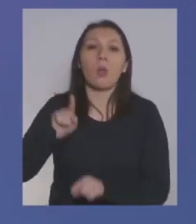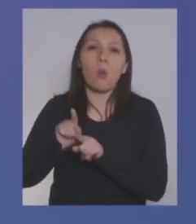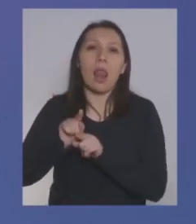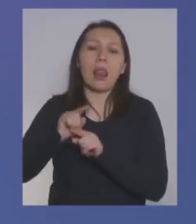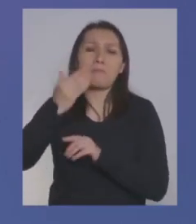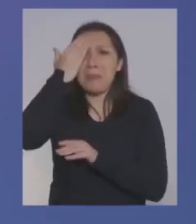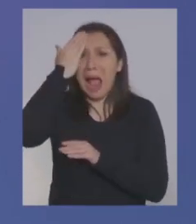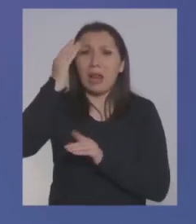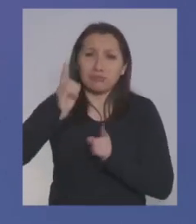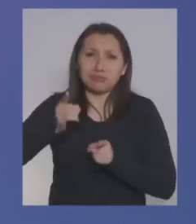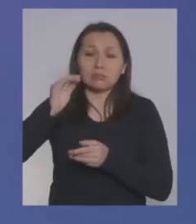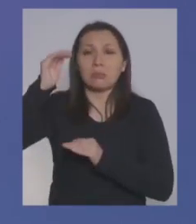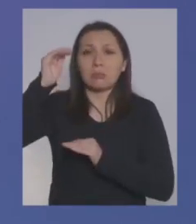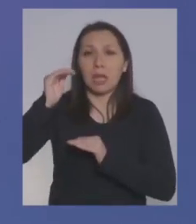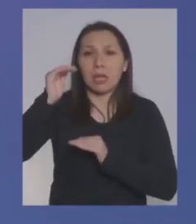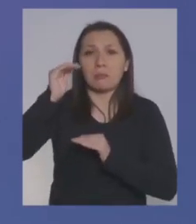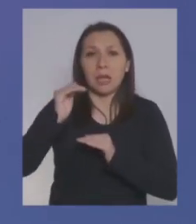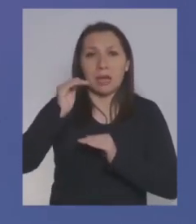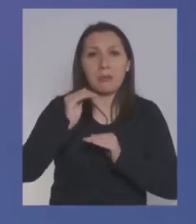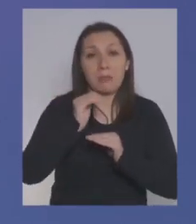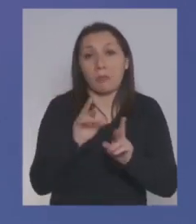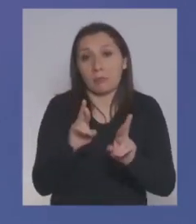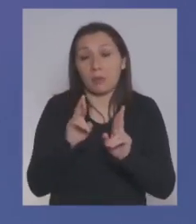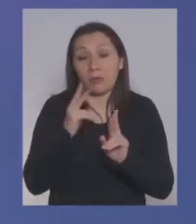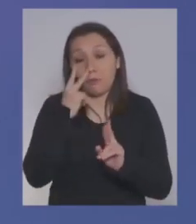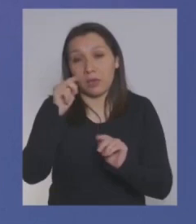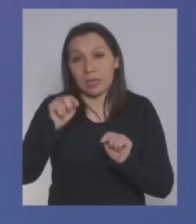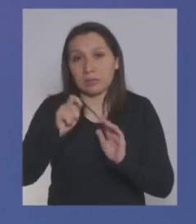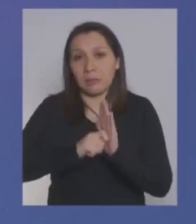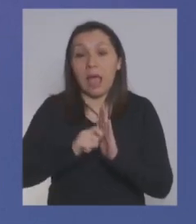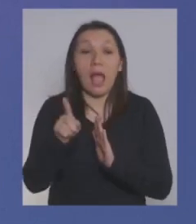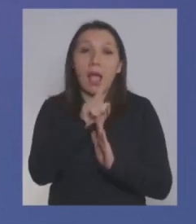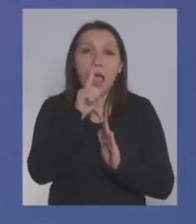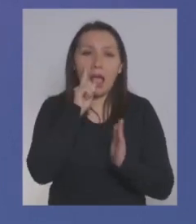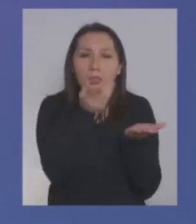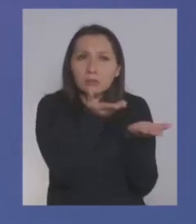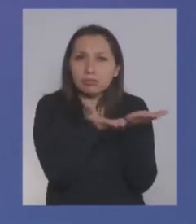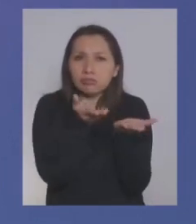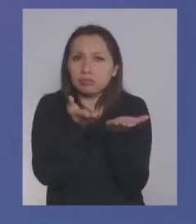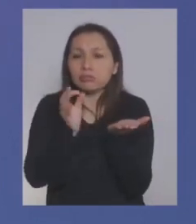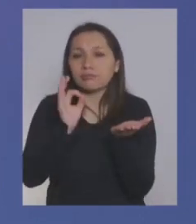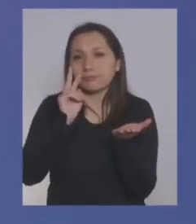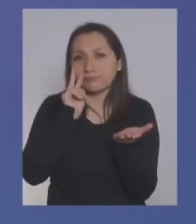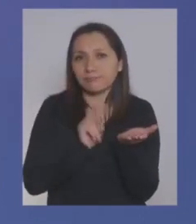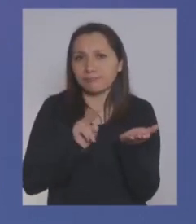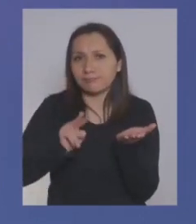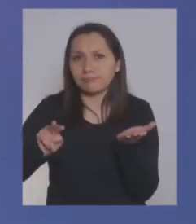visto en este mes. Esa es un poco la tendencia que venimos verificando.